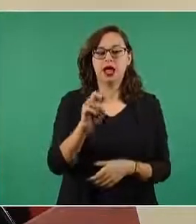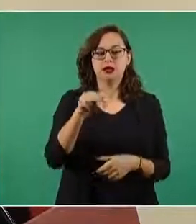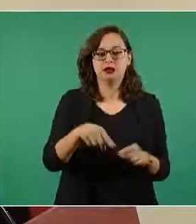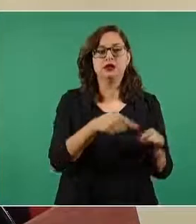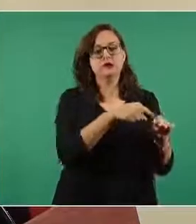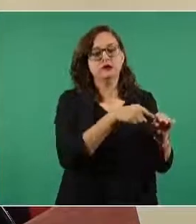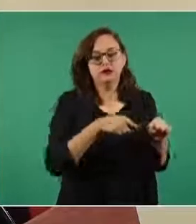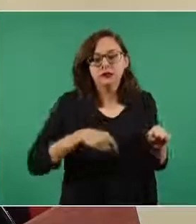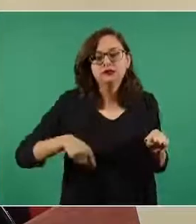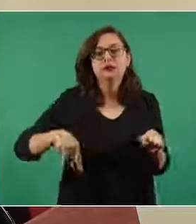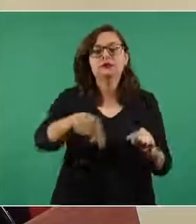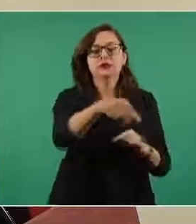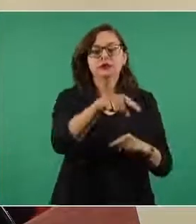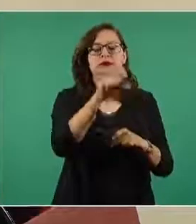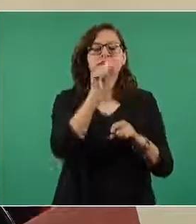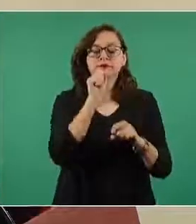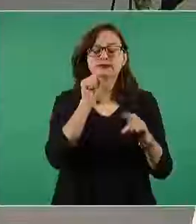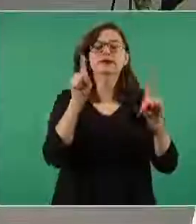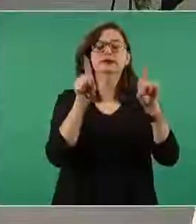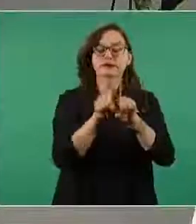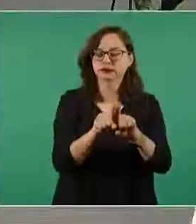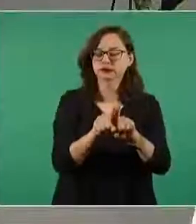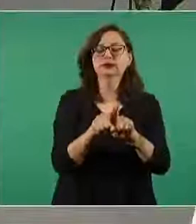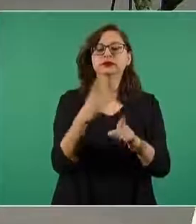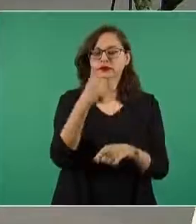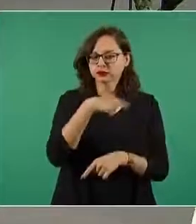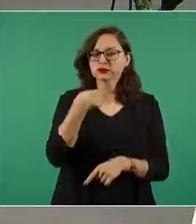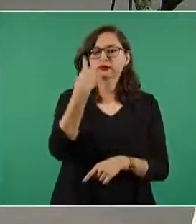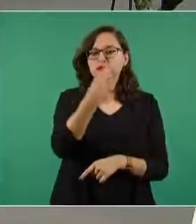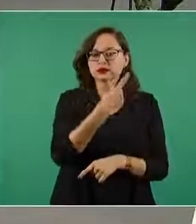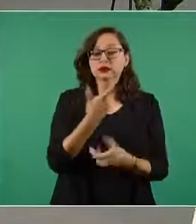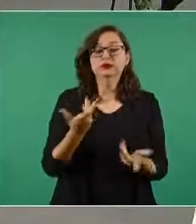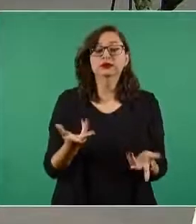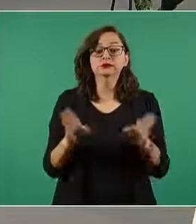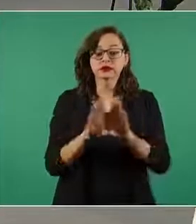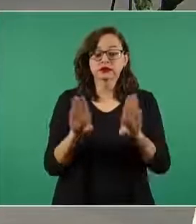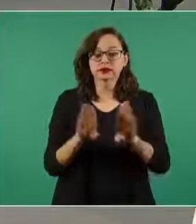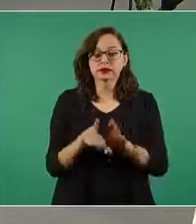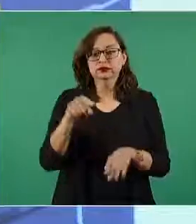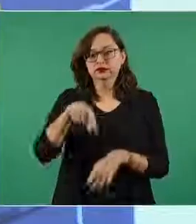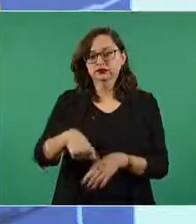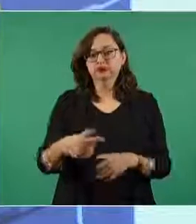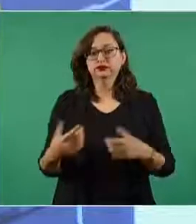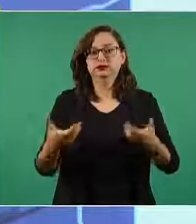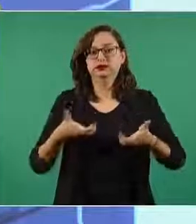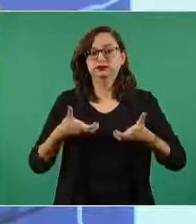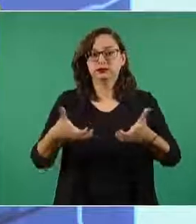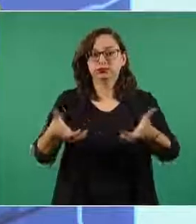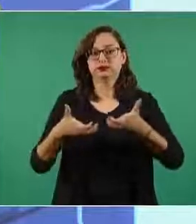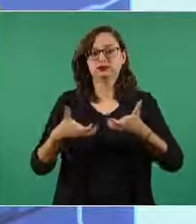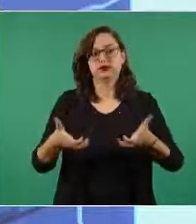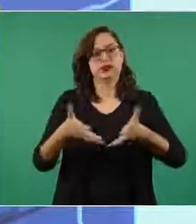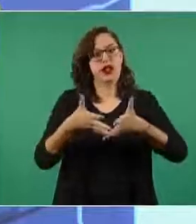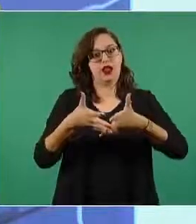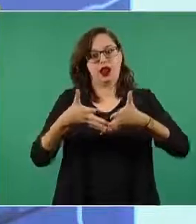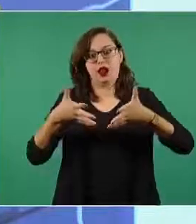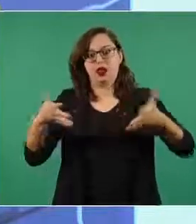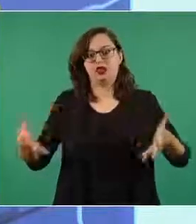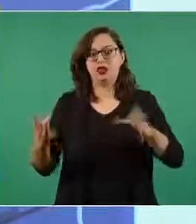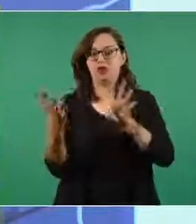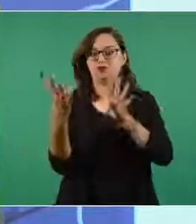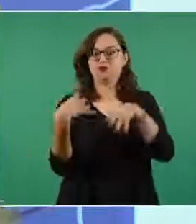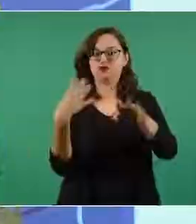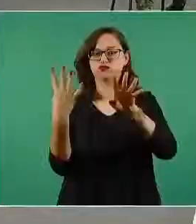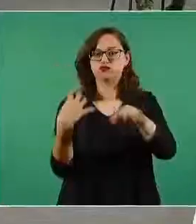nueva vialidad ¿qué características tienen ambas vialidades? son autopistas más de cuatro carriles sin semáforo y sin